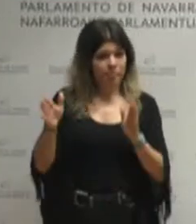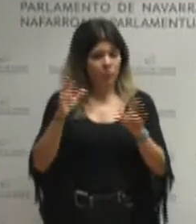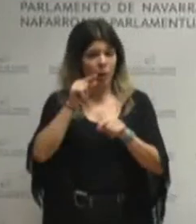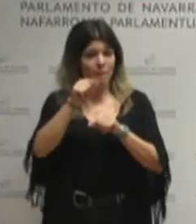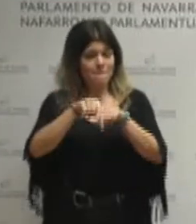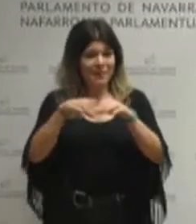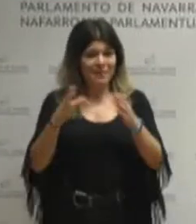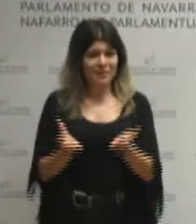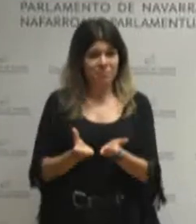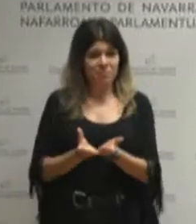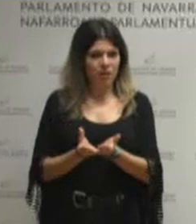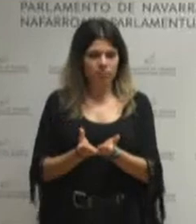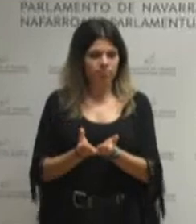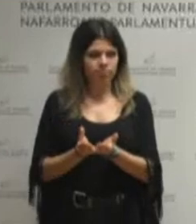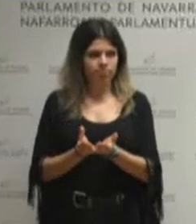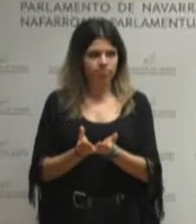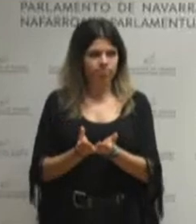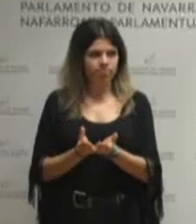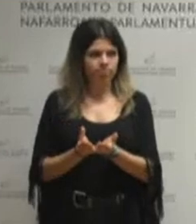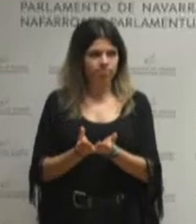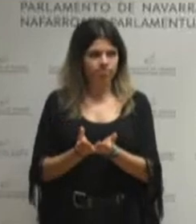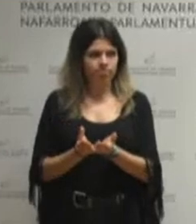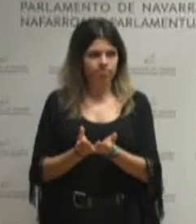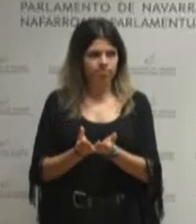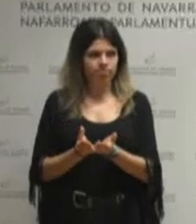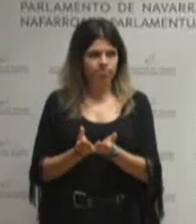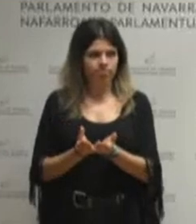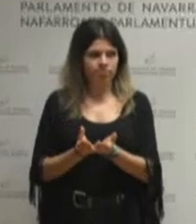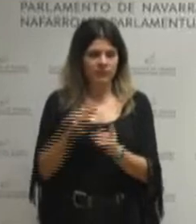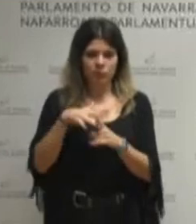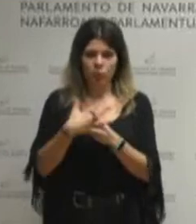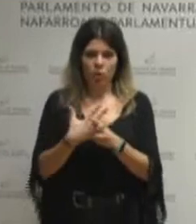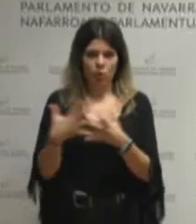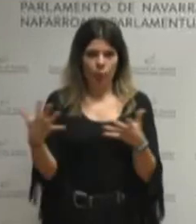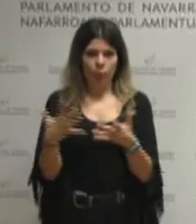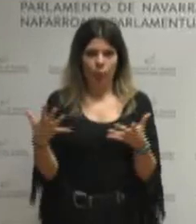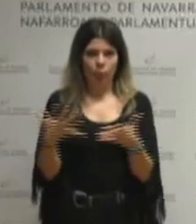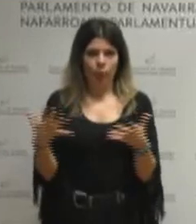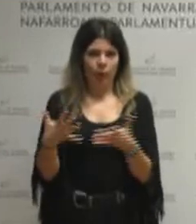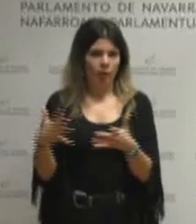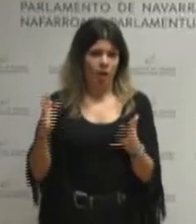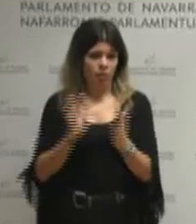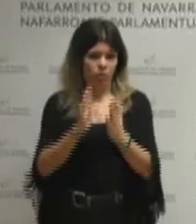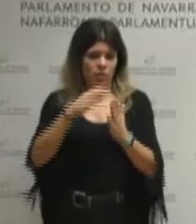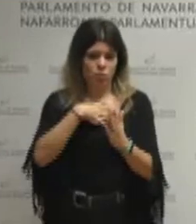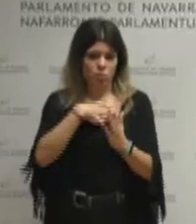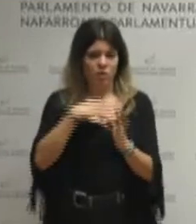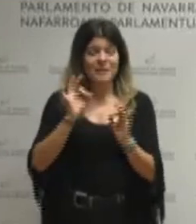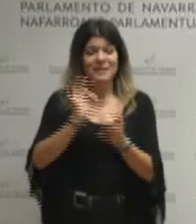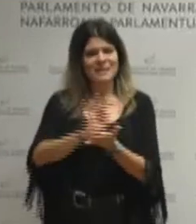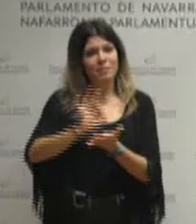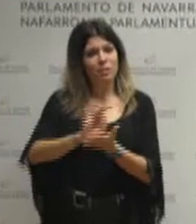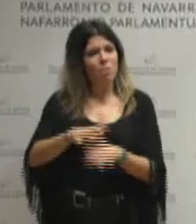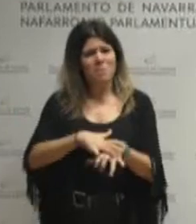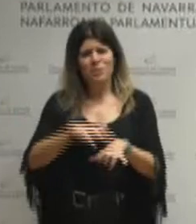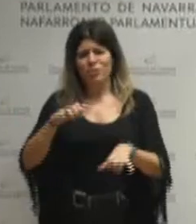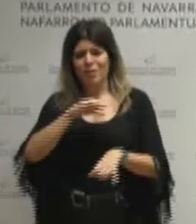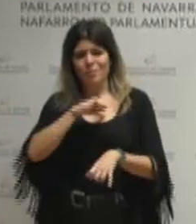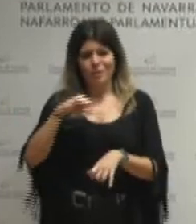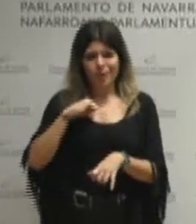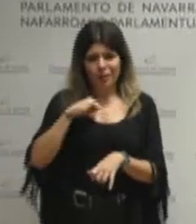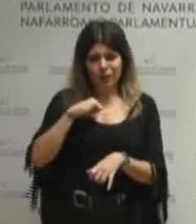no ha estado preparado para abordar una situación de emergencia unos servicios como digo mayoritariamente privatizados